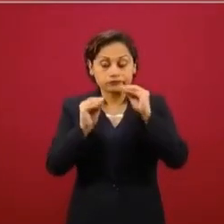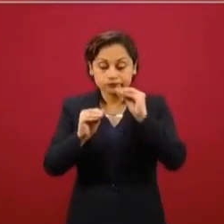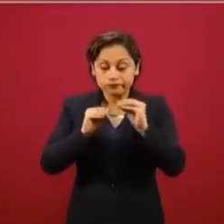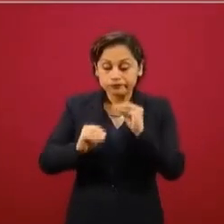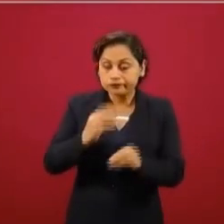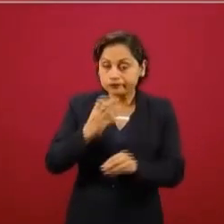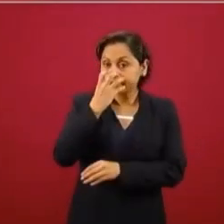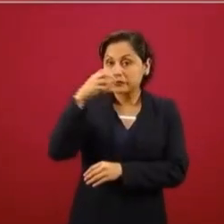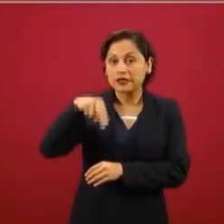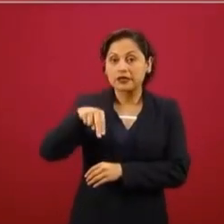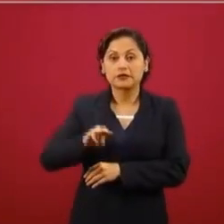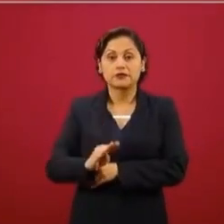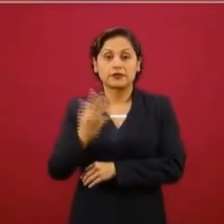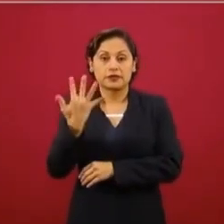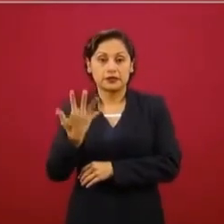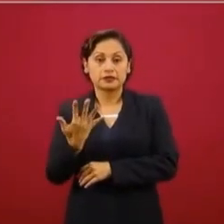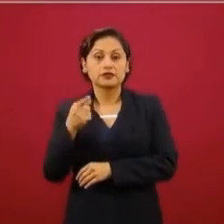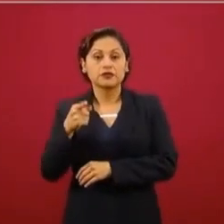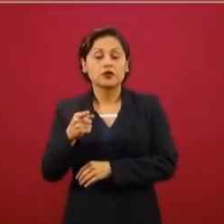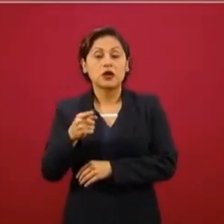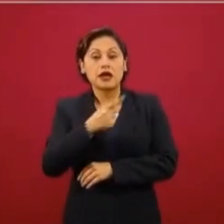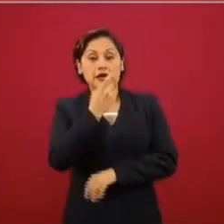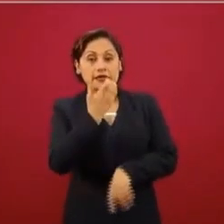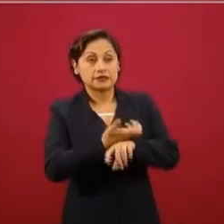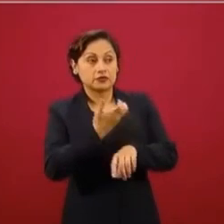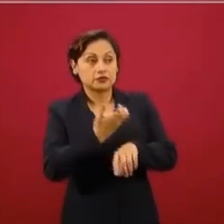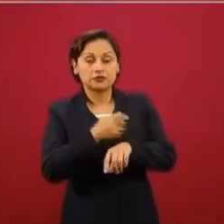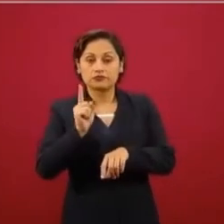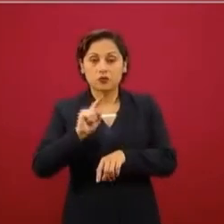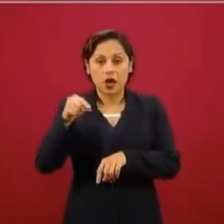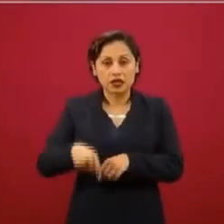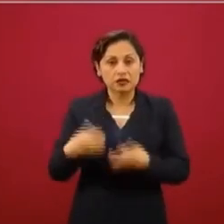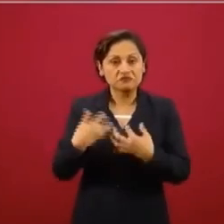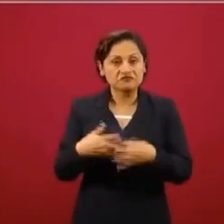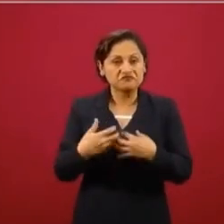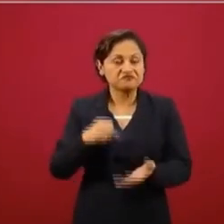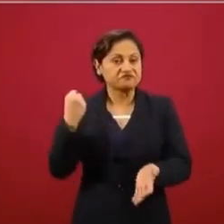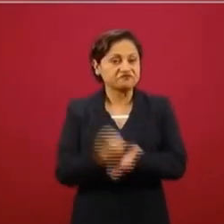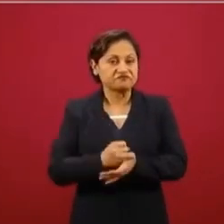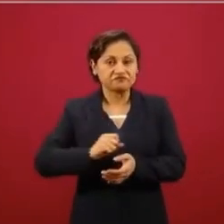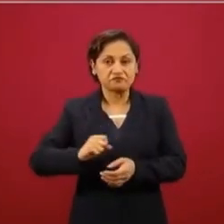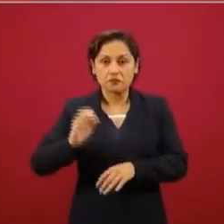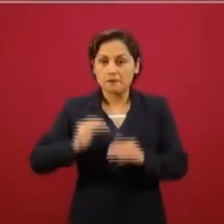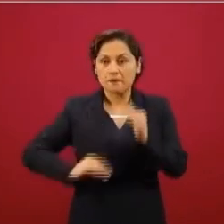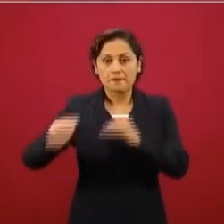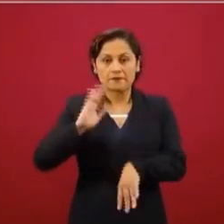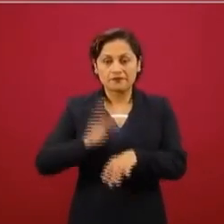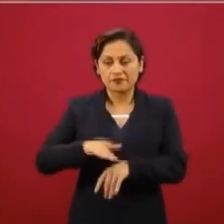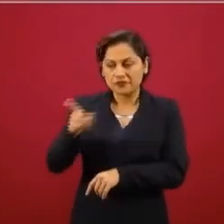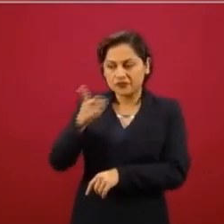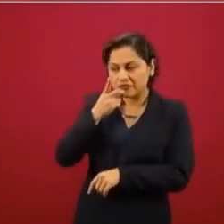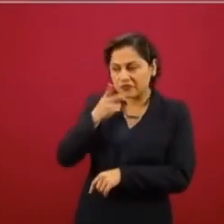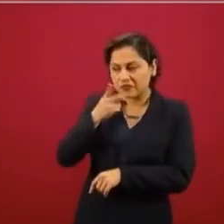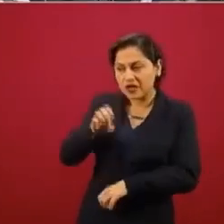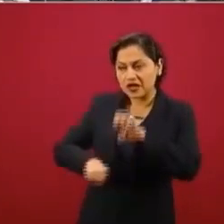que tiene estándares incluso superiores a los que tenemos en Estados Unidos. Para el caso de la empresa que usted señala, ¿cómo se llama la empresa? Bueno, me